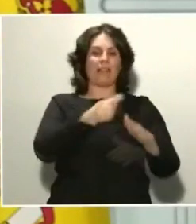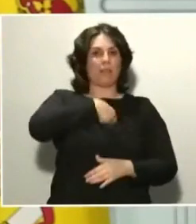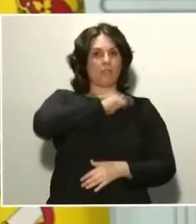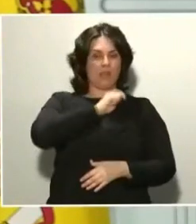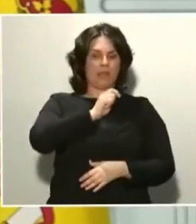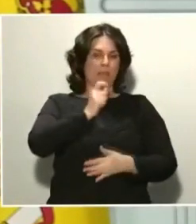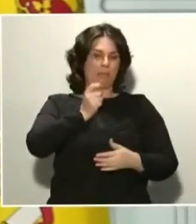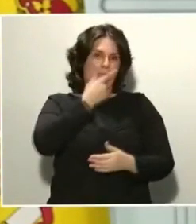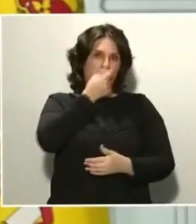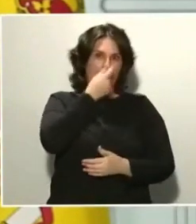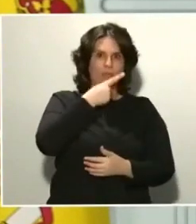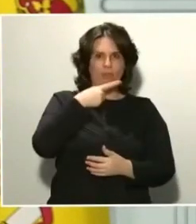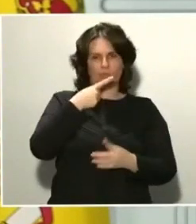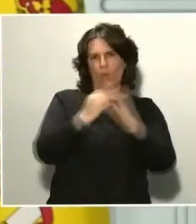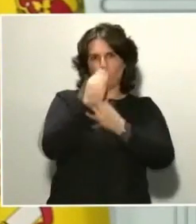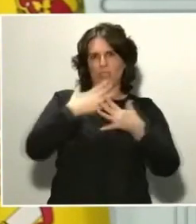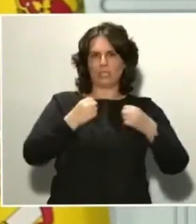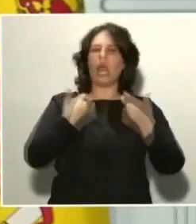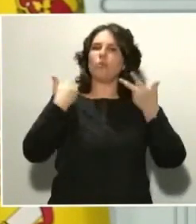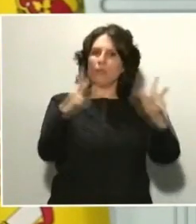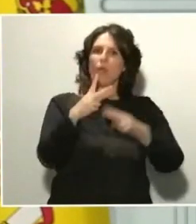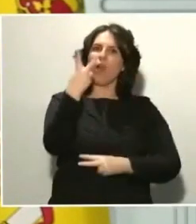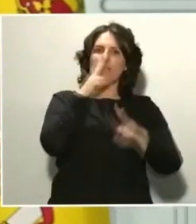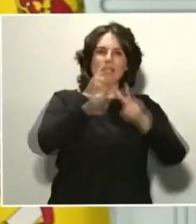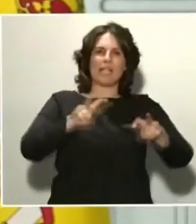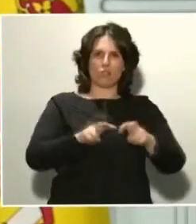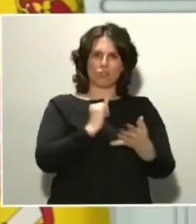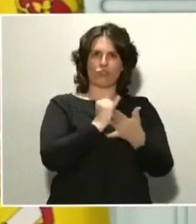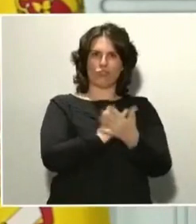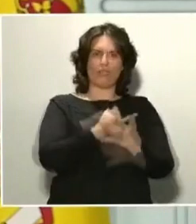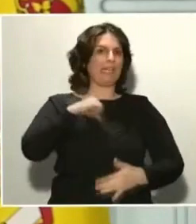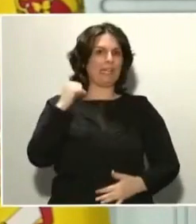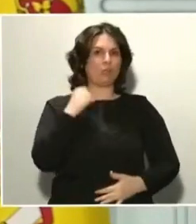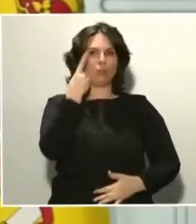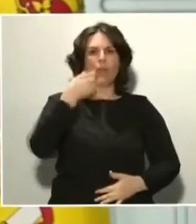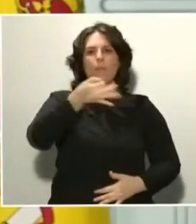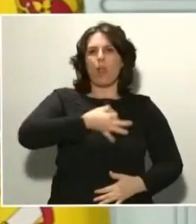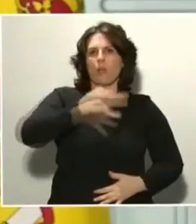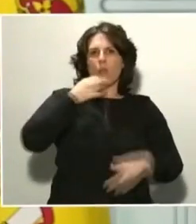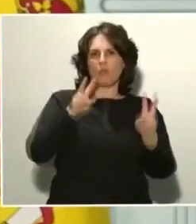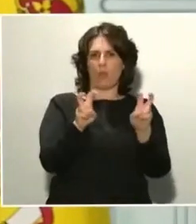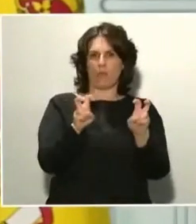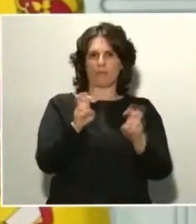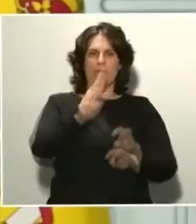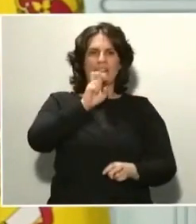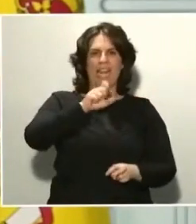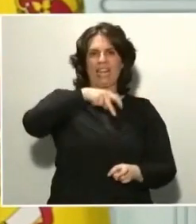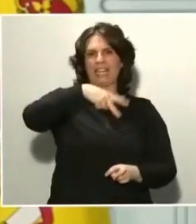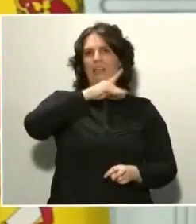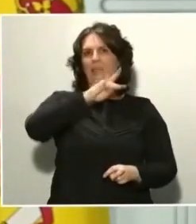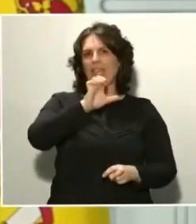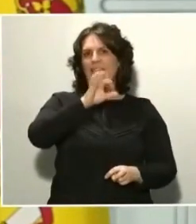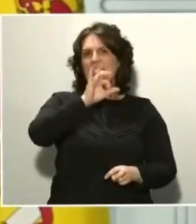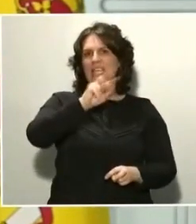autorizado dos ensayos clínicos con una molécula nueva llamada Remdesivir. Estos dos ensayos están